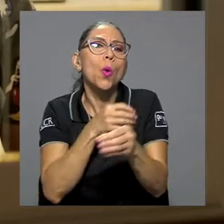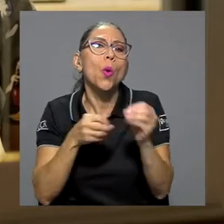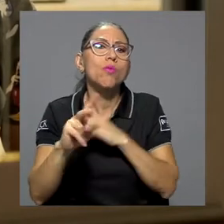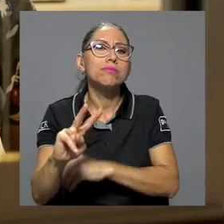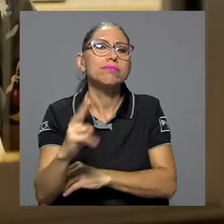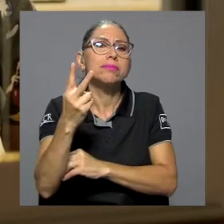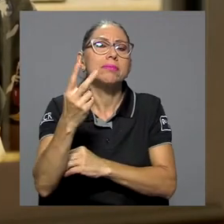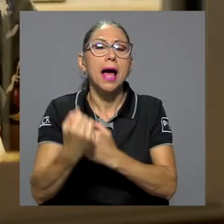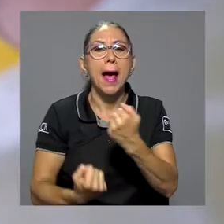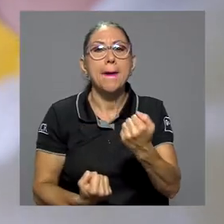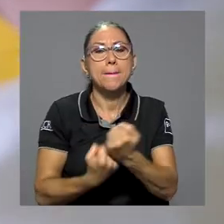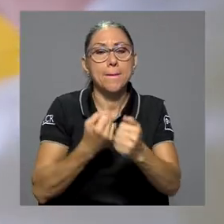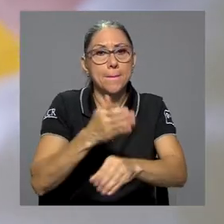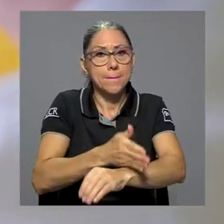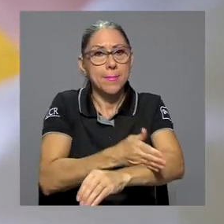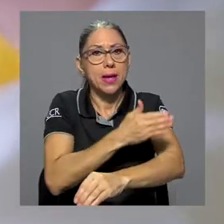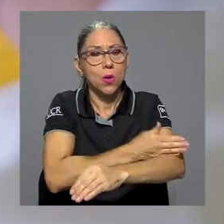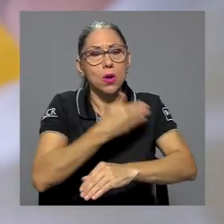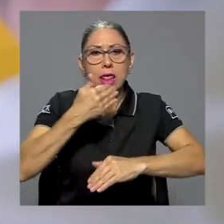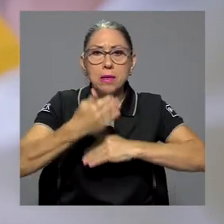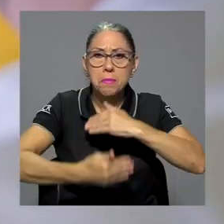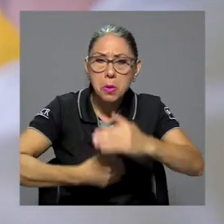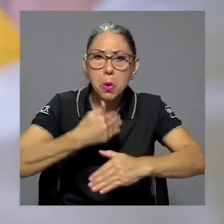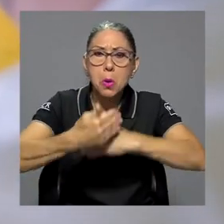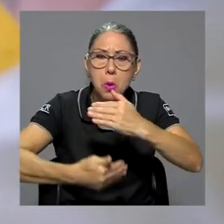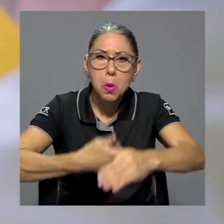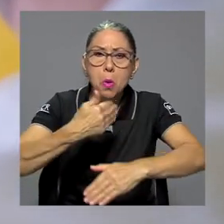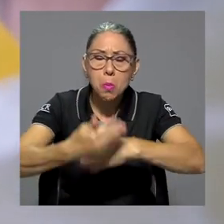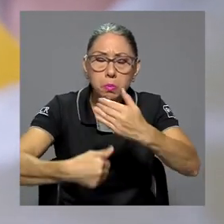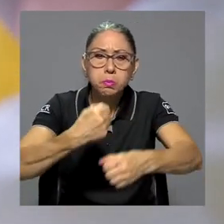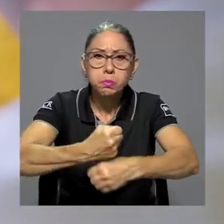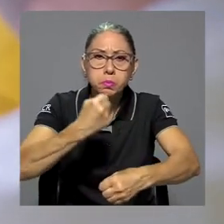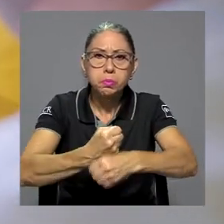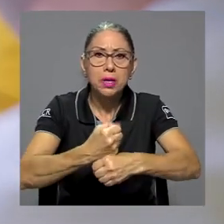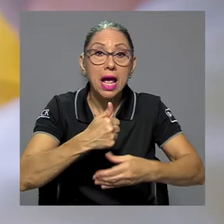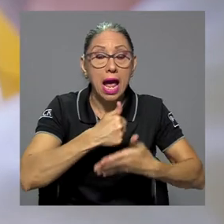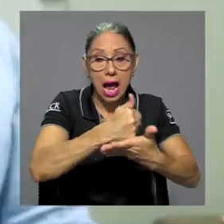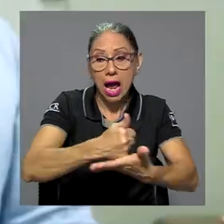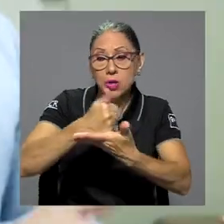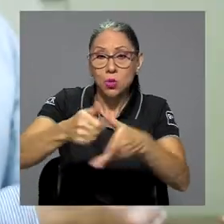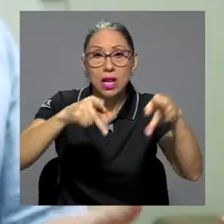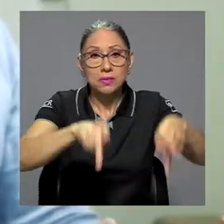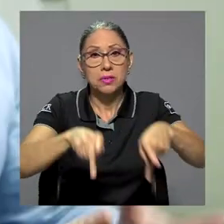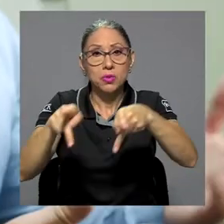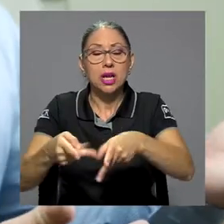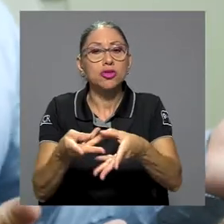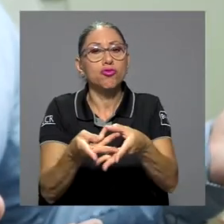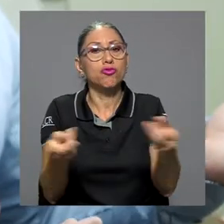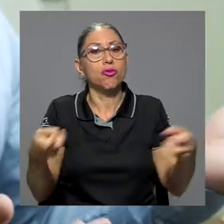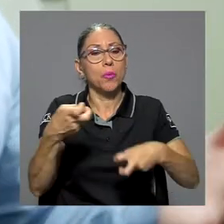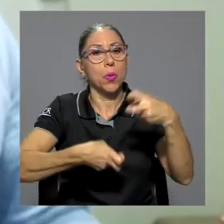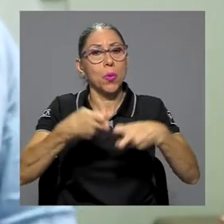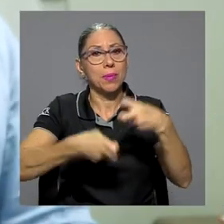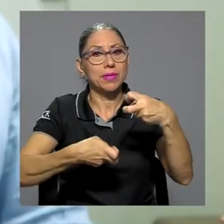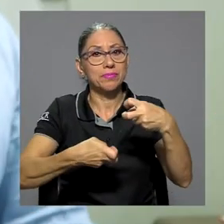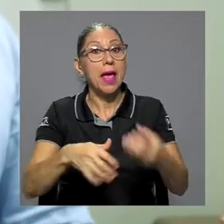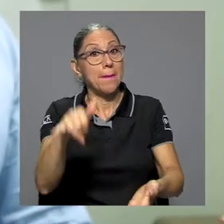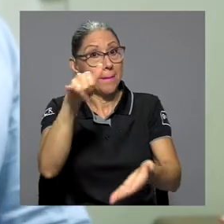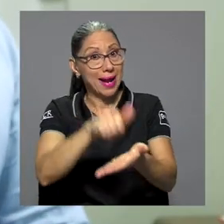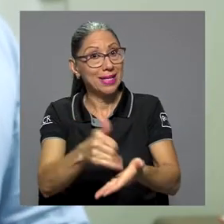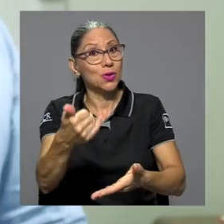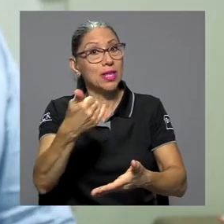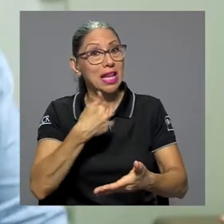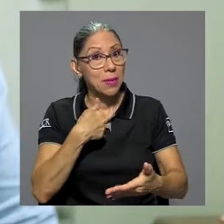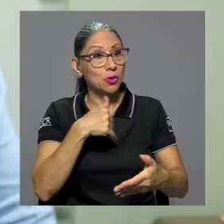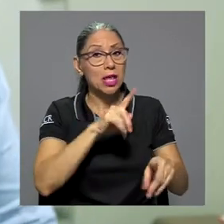la mejora de procesos y procedimientos y además le ayuda a las personas a resolver sus problemáticas. Para eso tenemos una red de